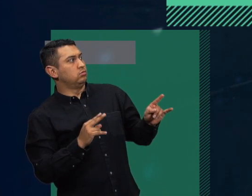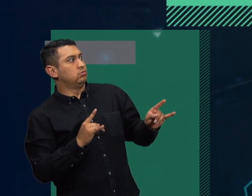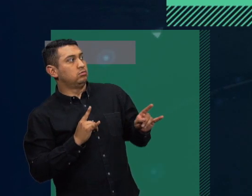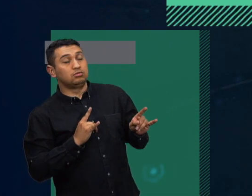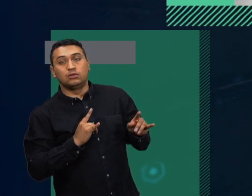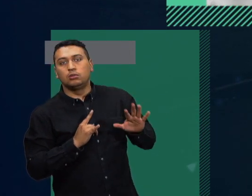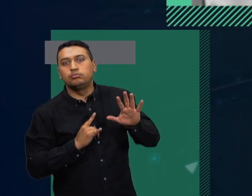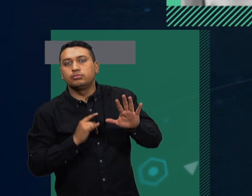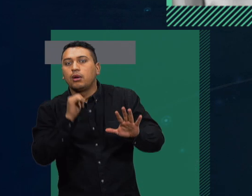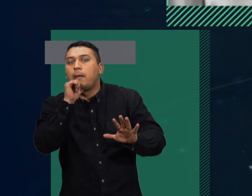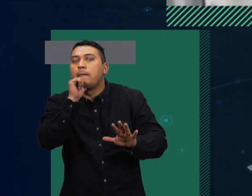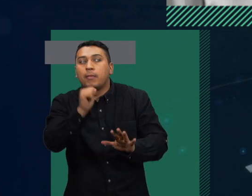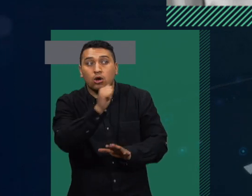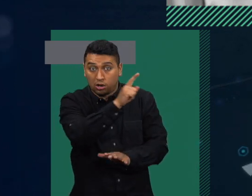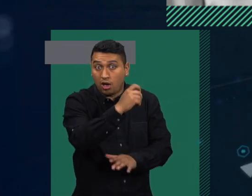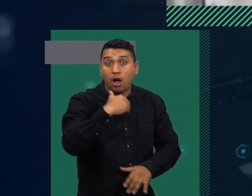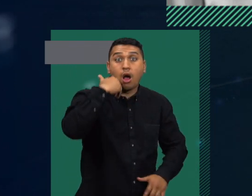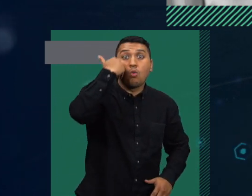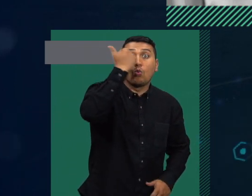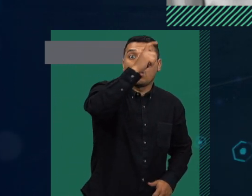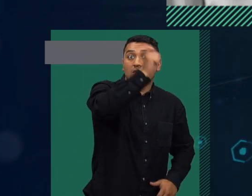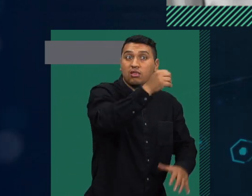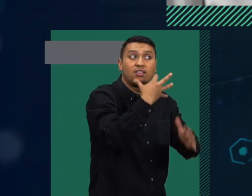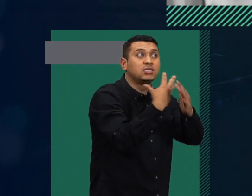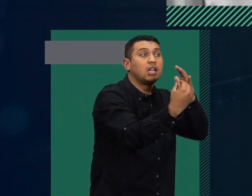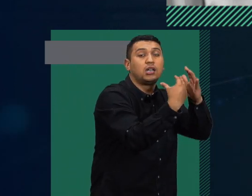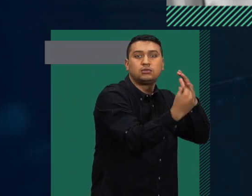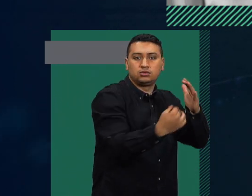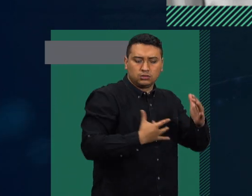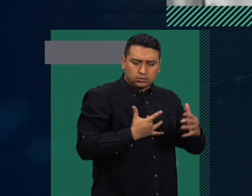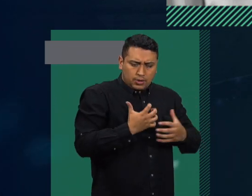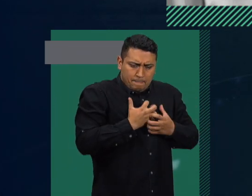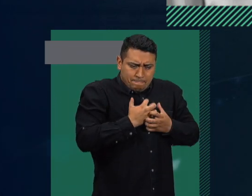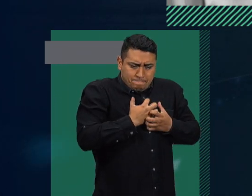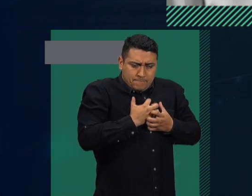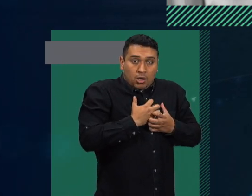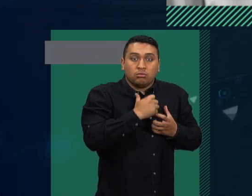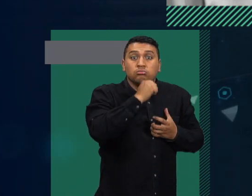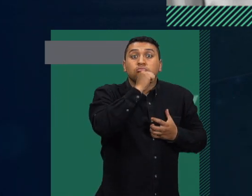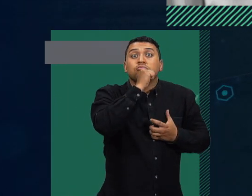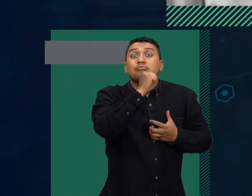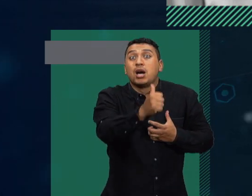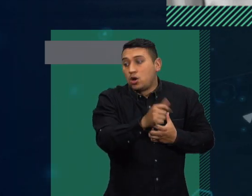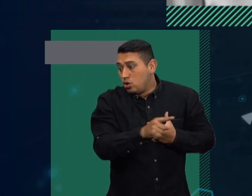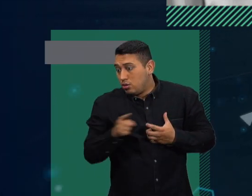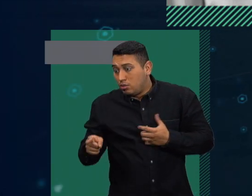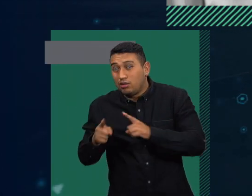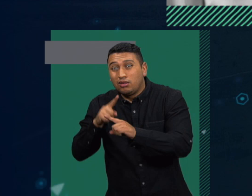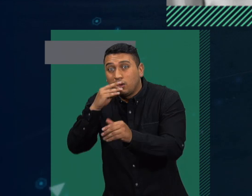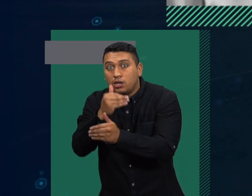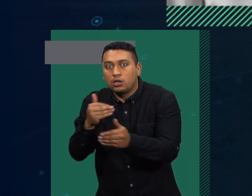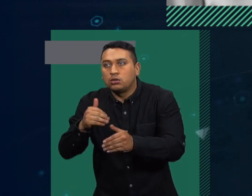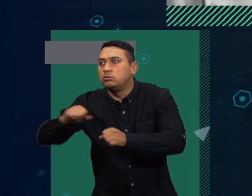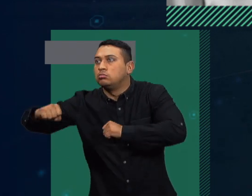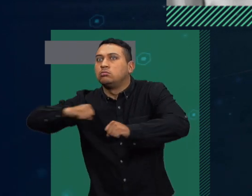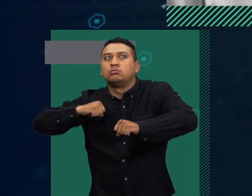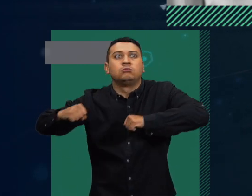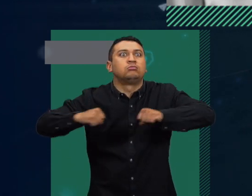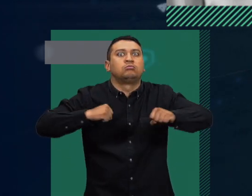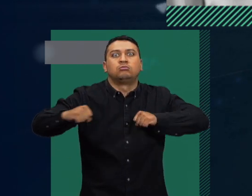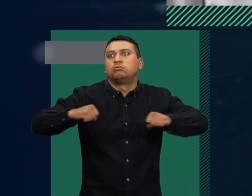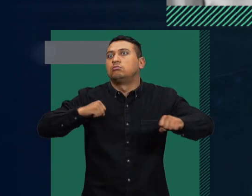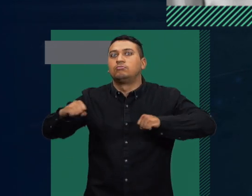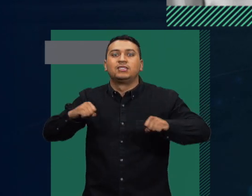movimiento que los adultos y yo no estoy descubriendo el agua tibia, eso lo sabe todo el mundo. Si un adulto tiene necesidad de moverse